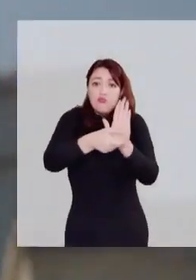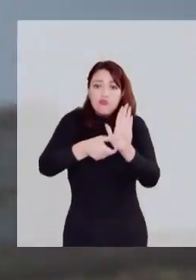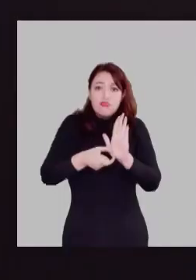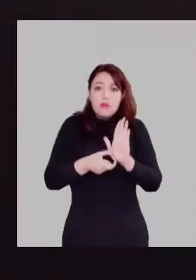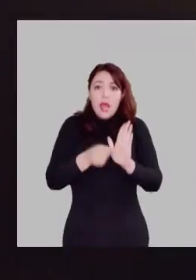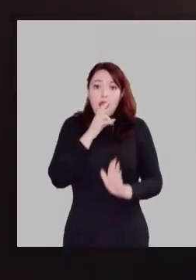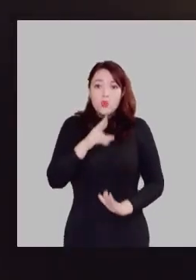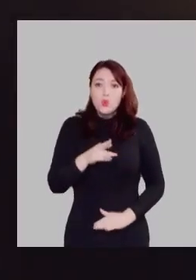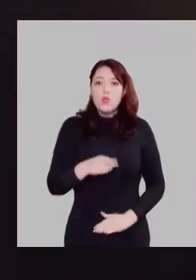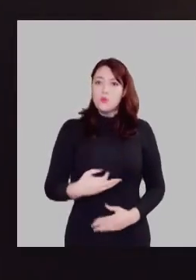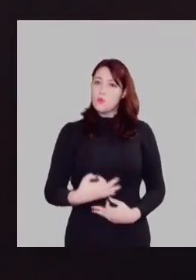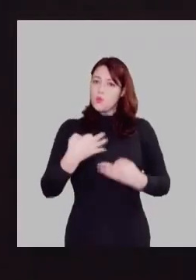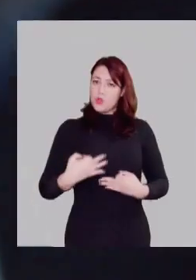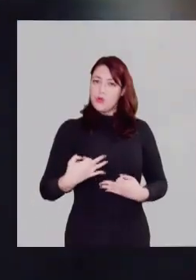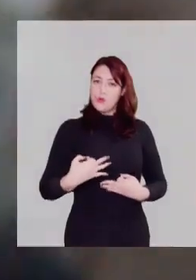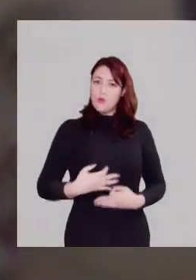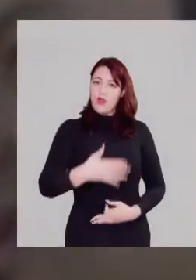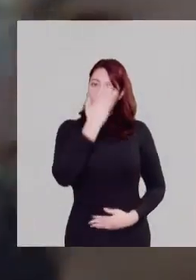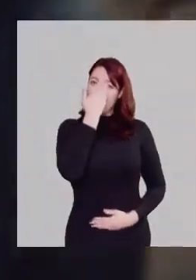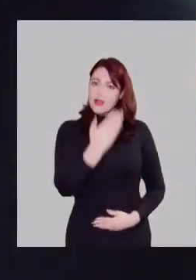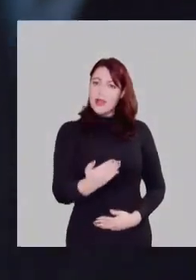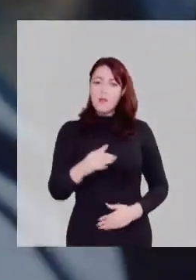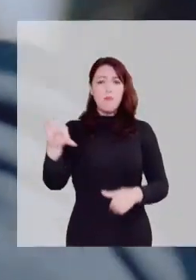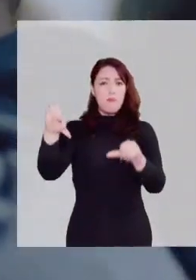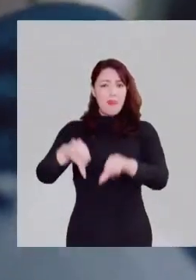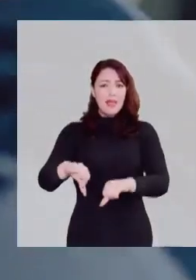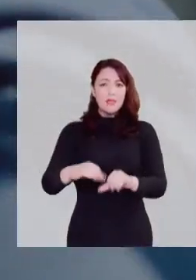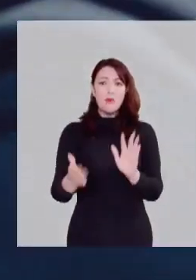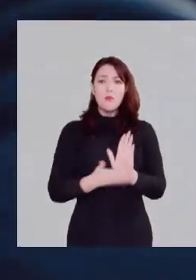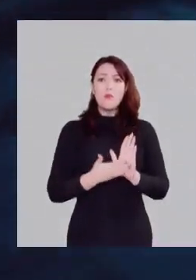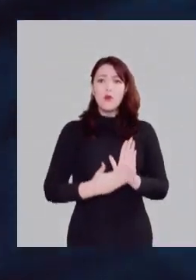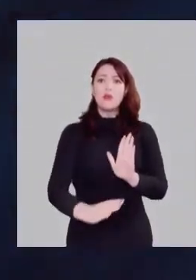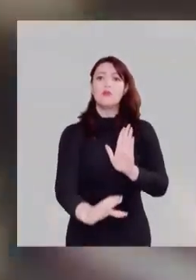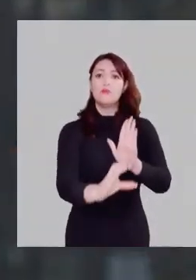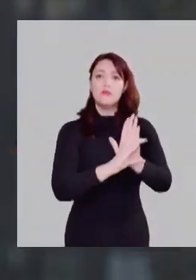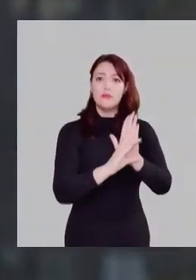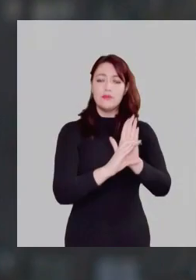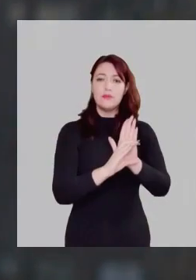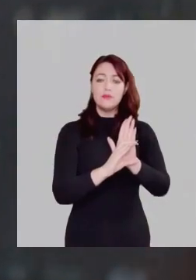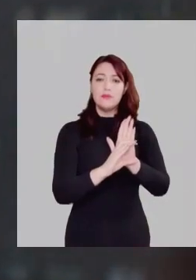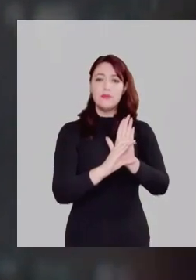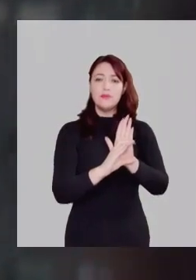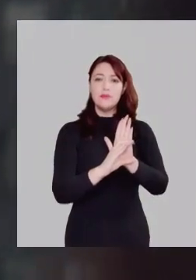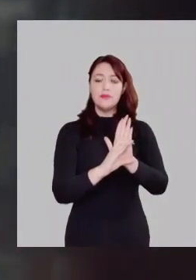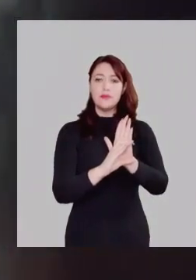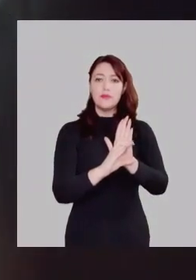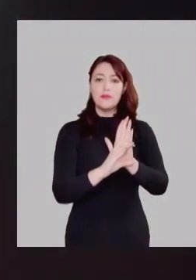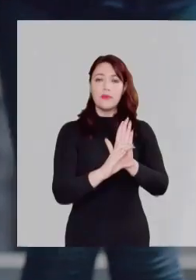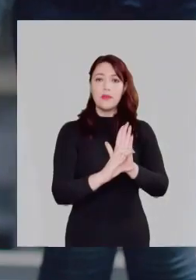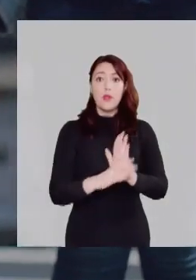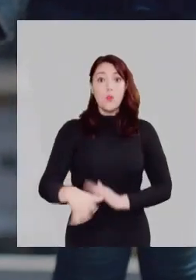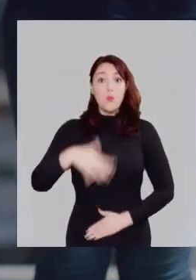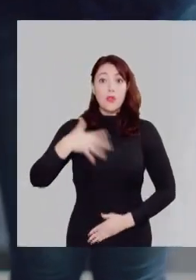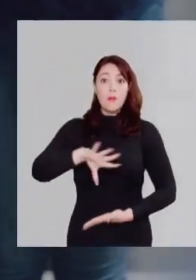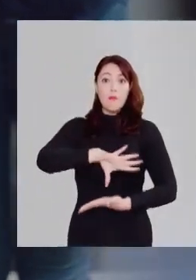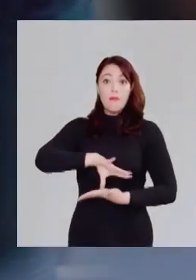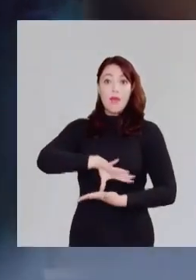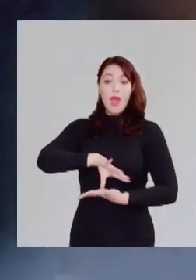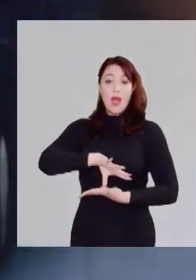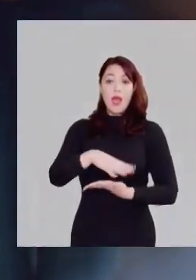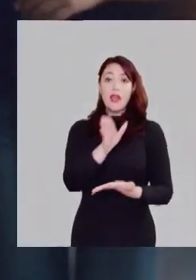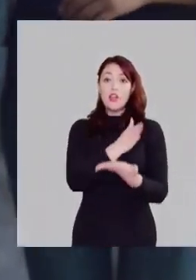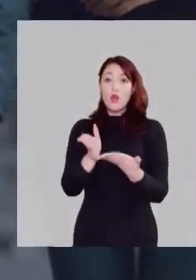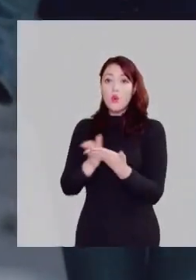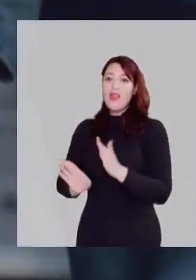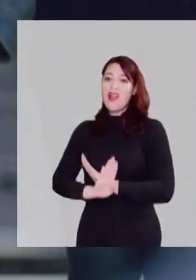letra chica. Y el sur está de pie porque tiene que enfrentar una pésima propuesta de esta convención constitucional. Apostemos por un